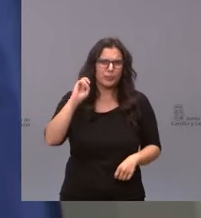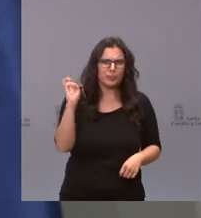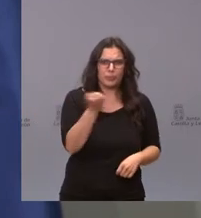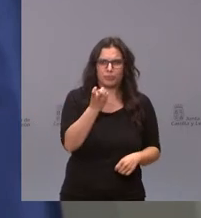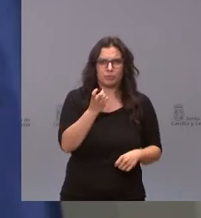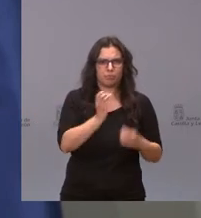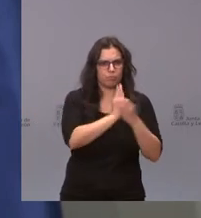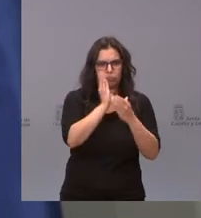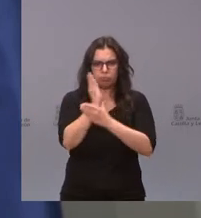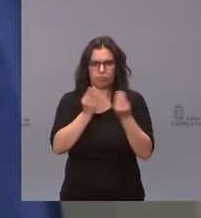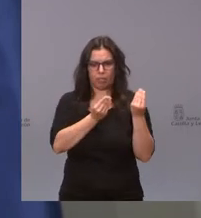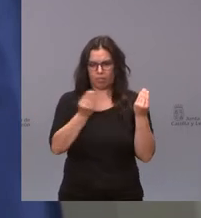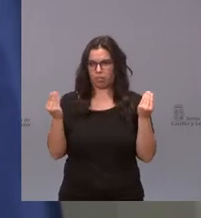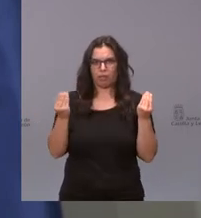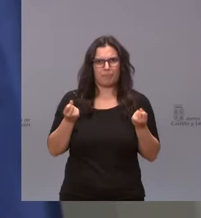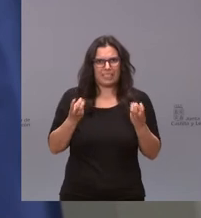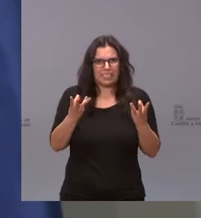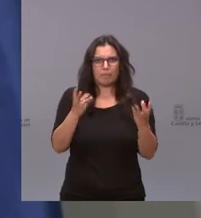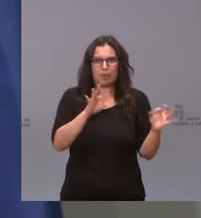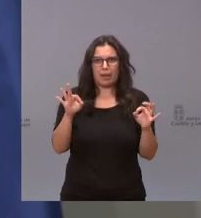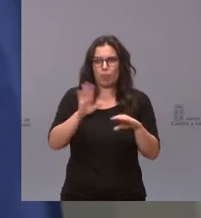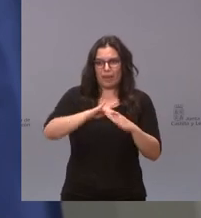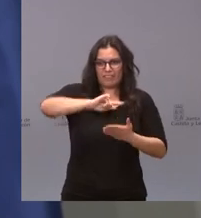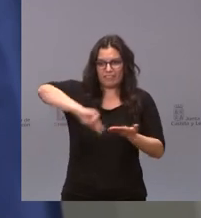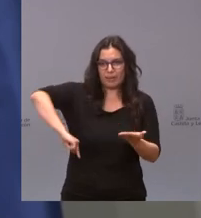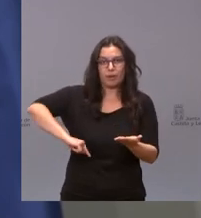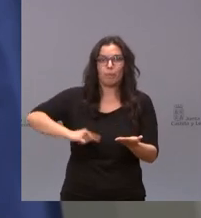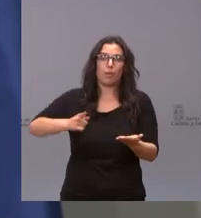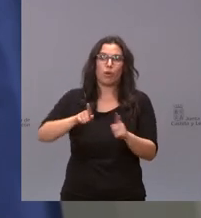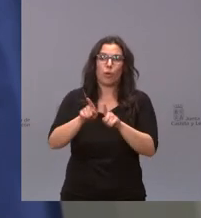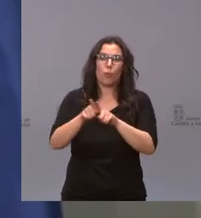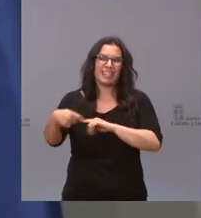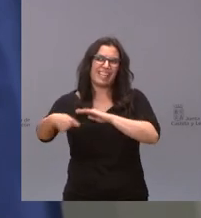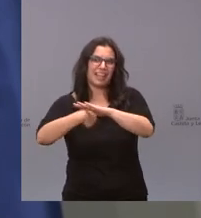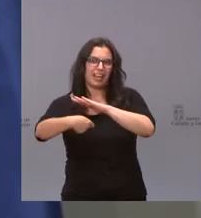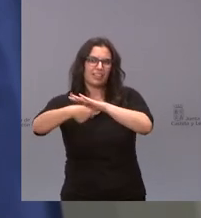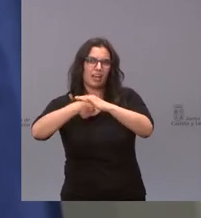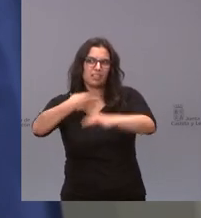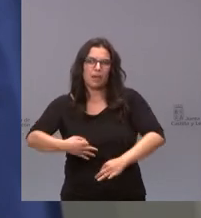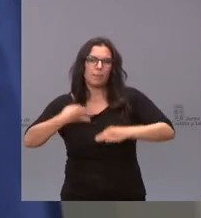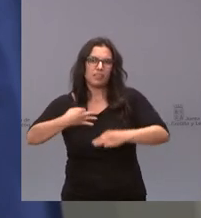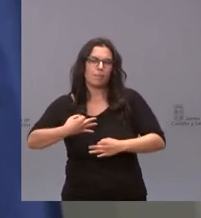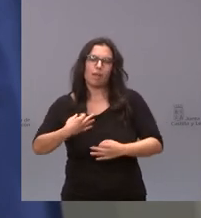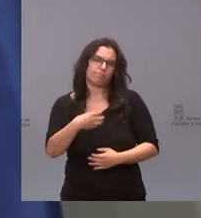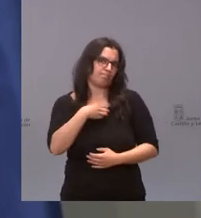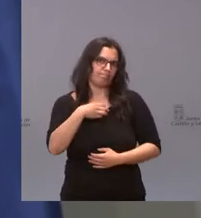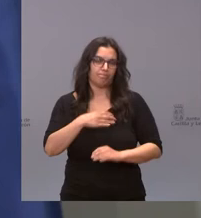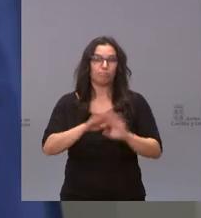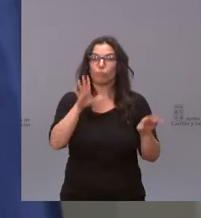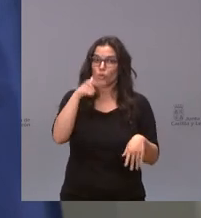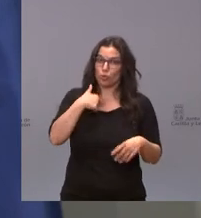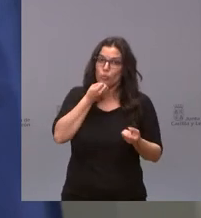firmar pero nadie se puede instalar en el chantaje permanente porque de informarles